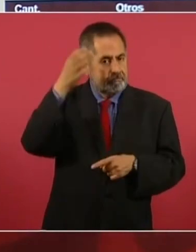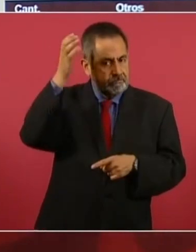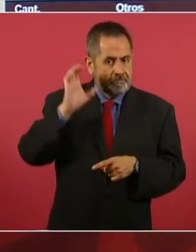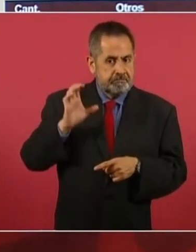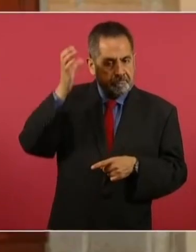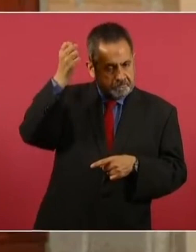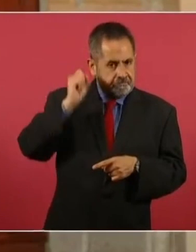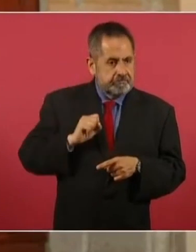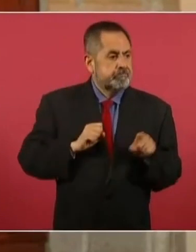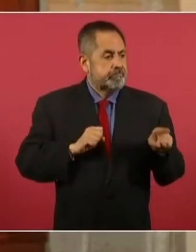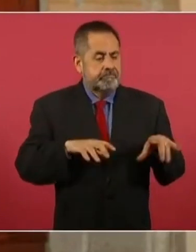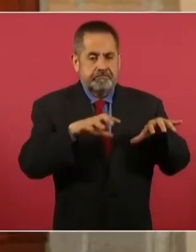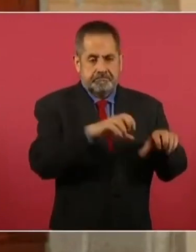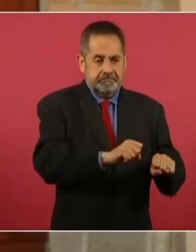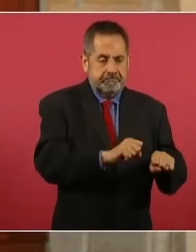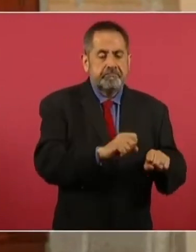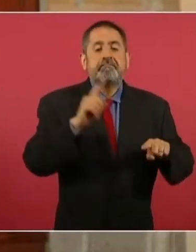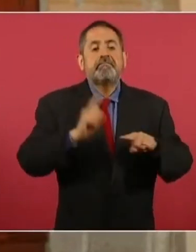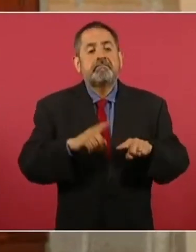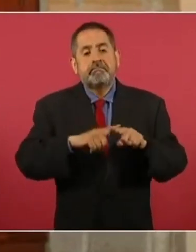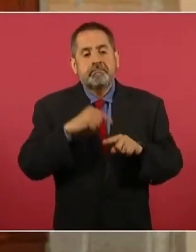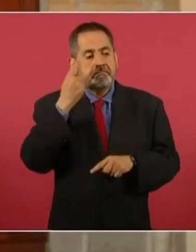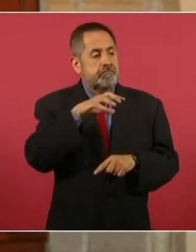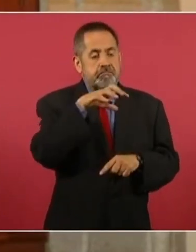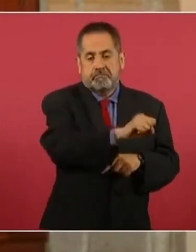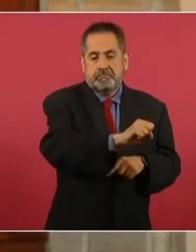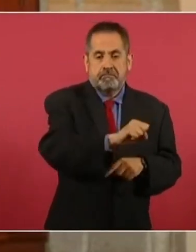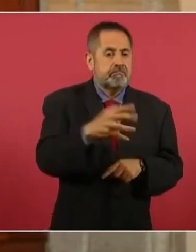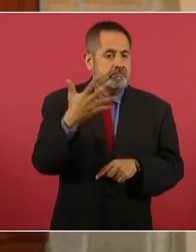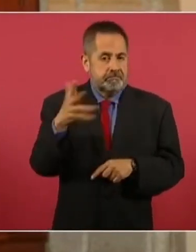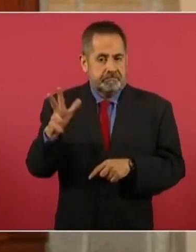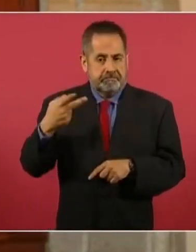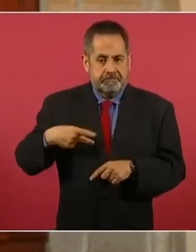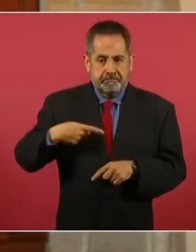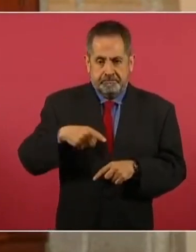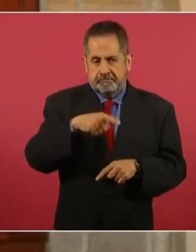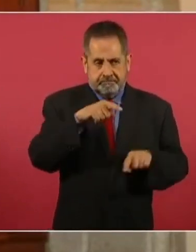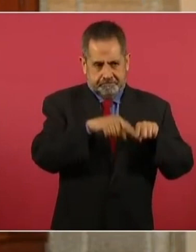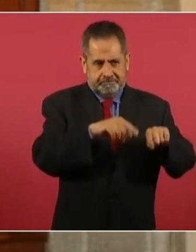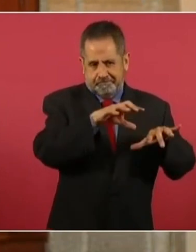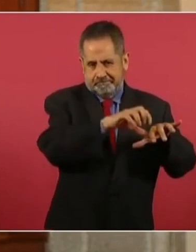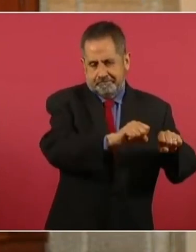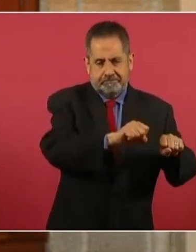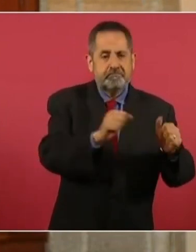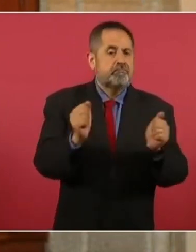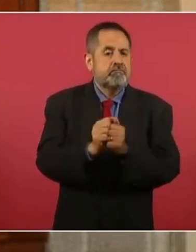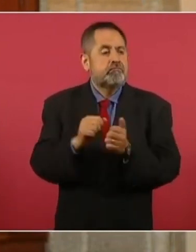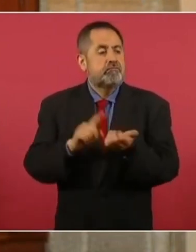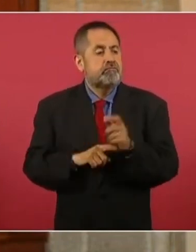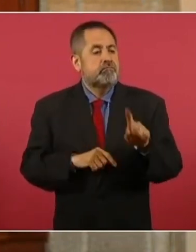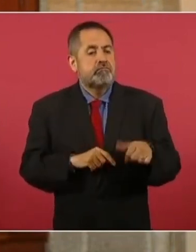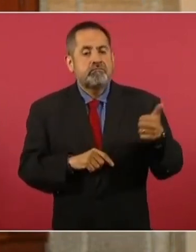Sinaloa, ya por estos hechos los 10 sujetos que fueron detenidos junto con